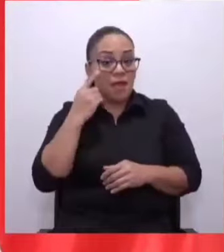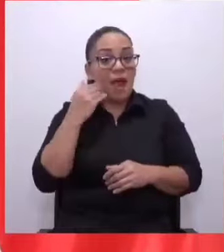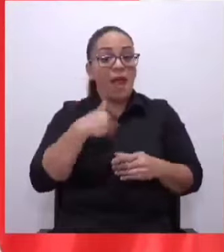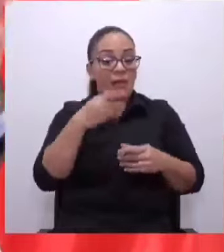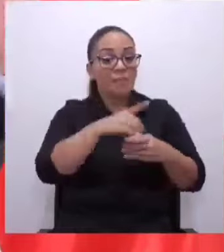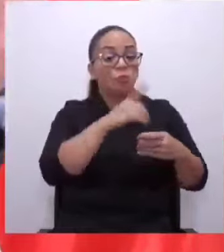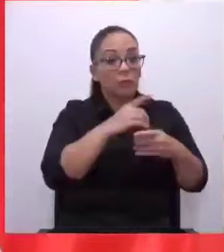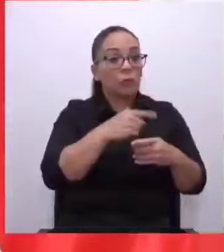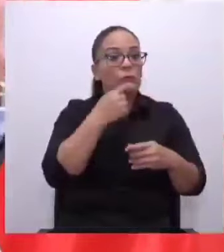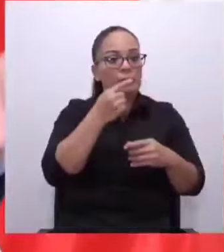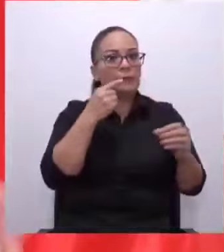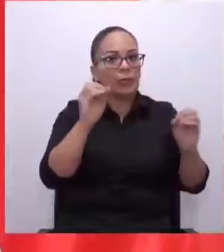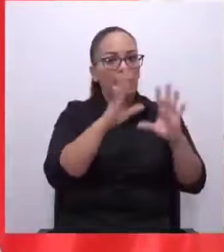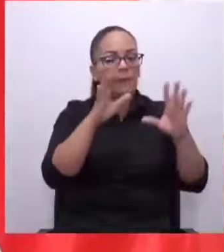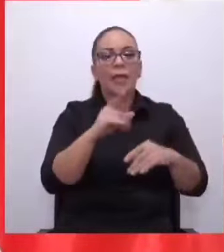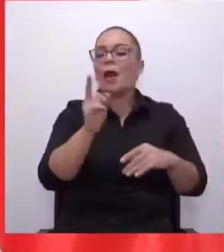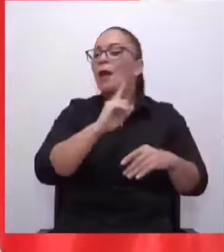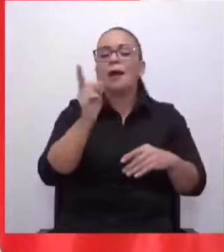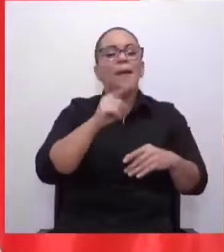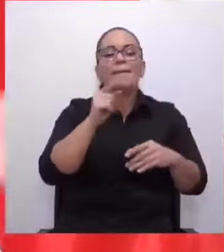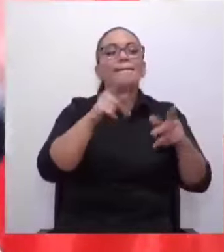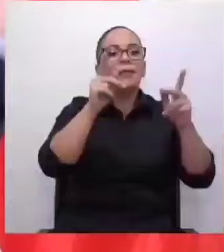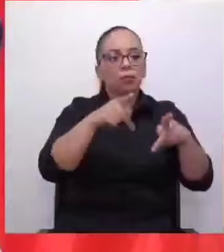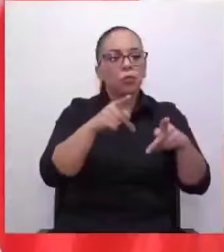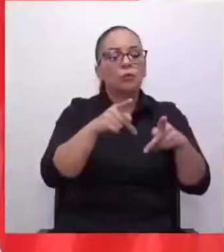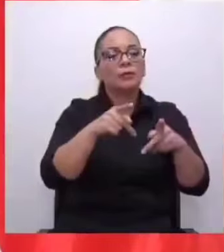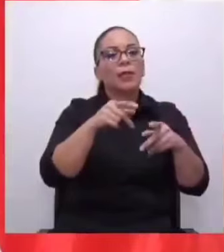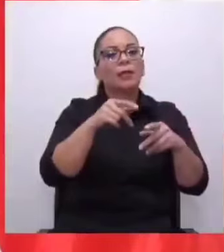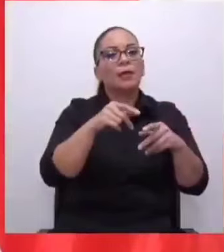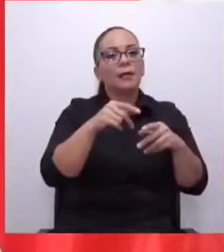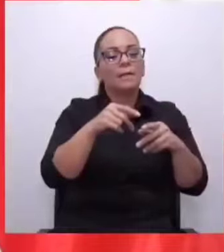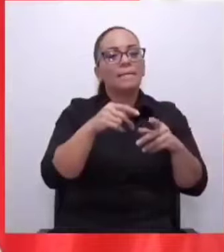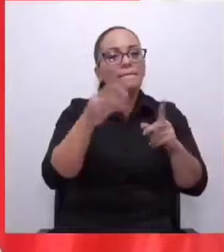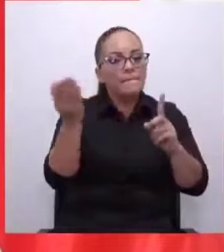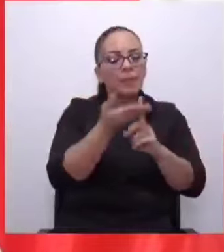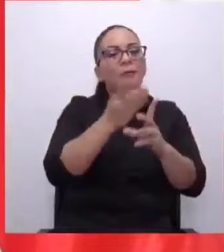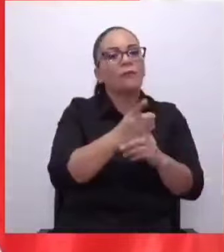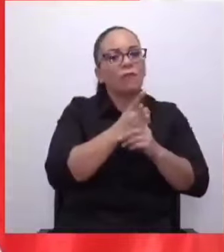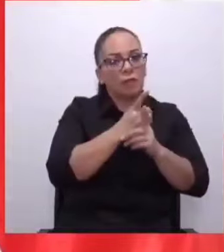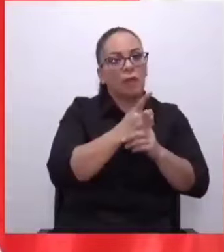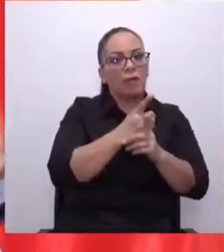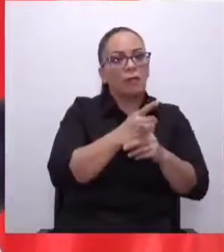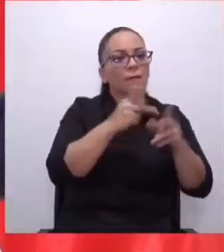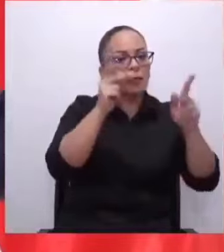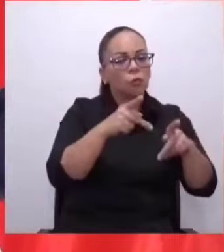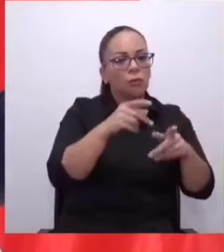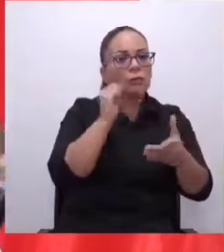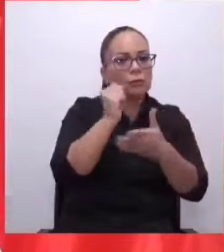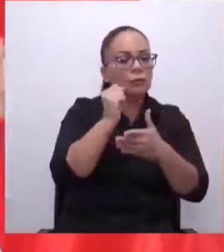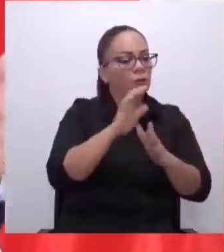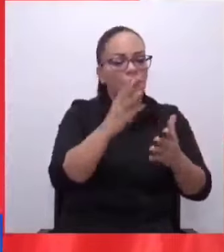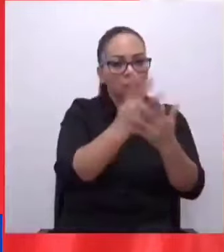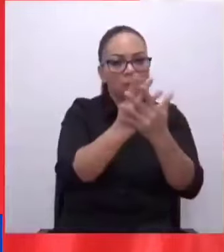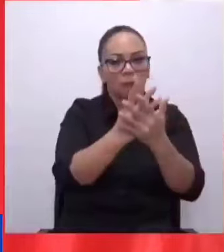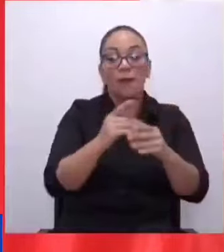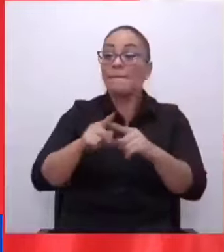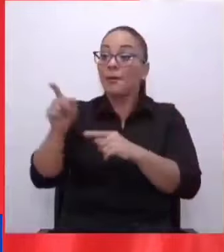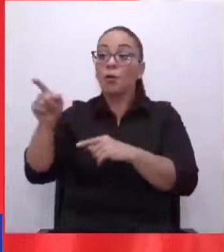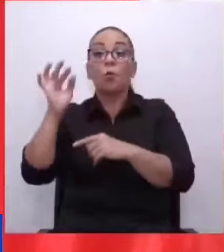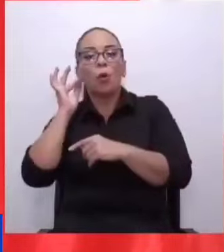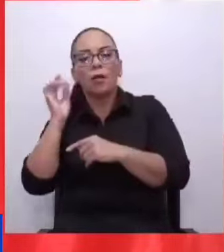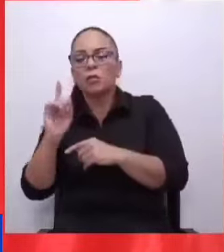y que ya no se pueden rehabilitar. Ah, no, pero ella dice, no, no, metamos plata para prevención, tiene